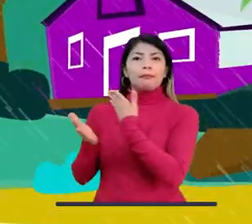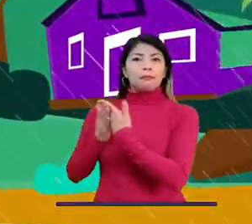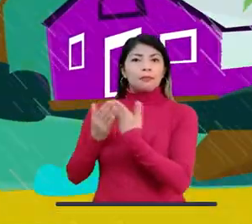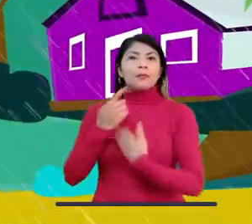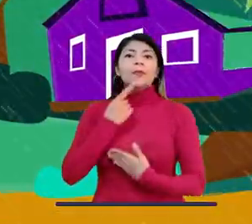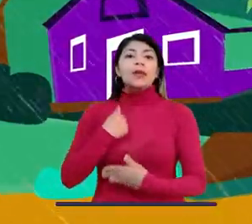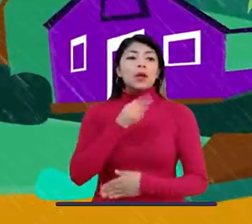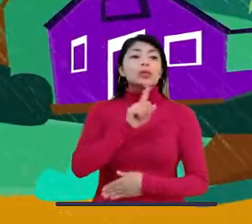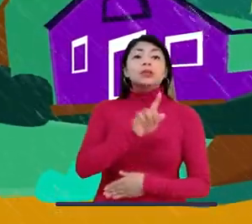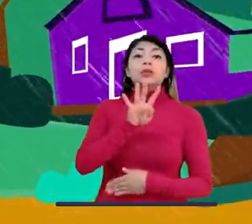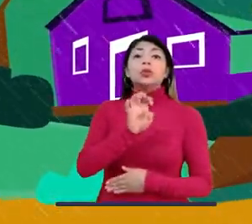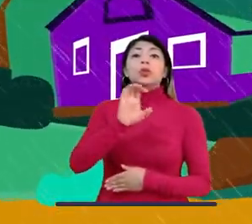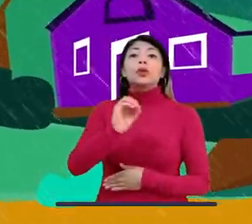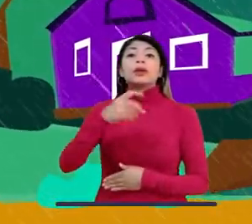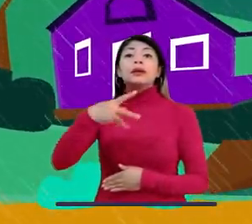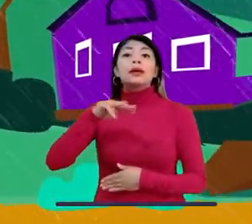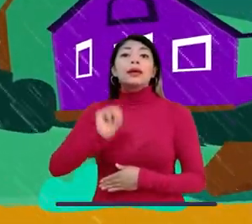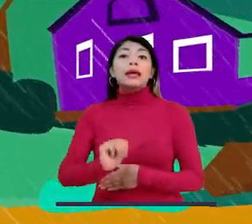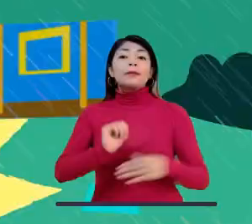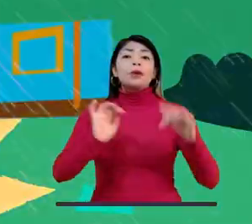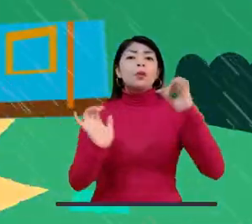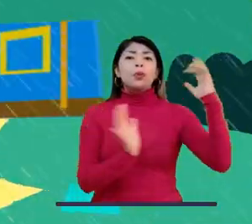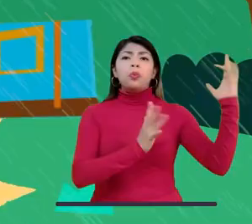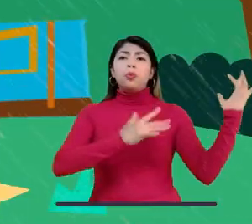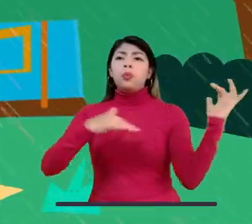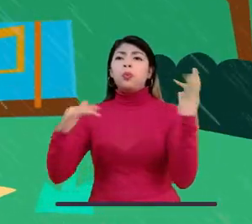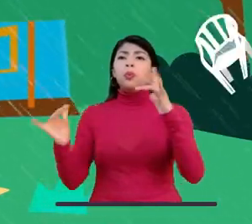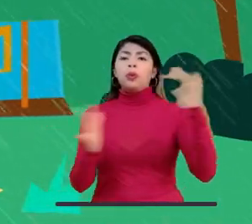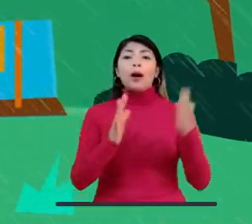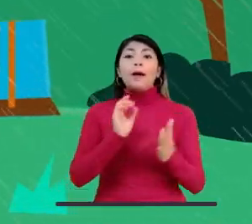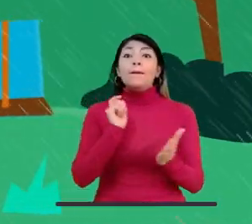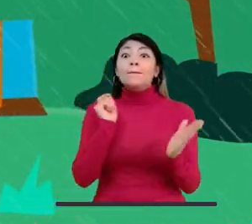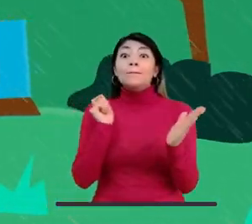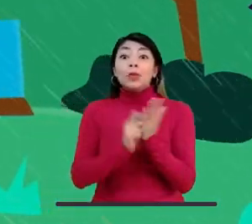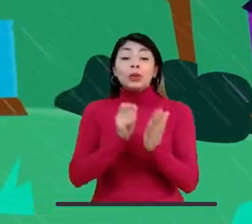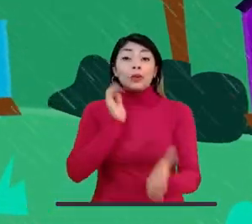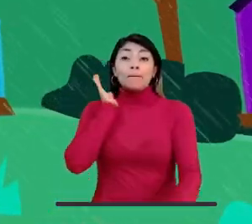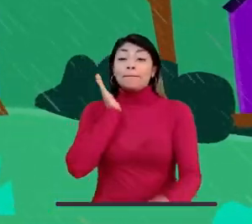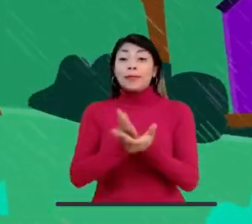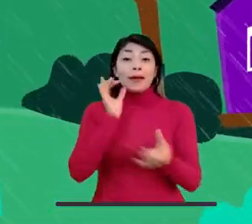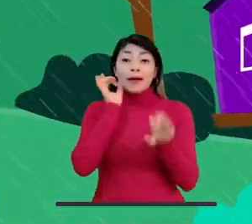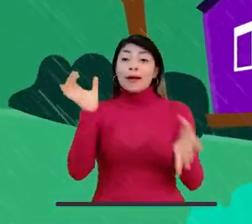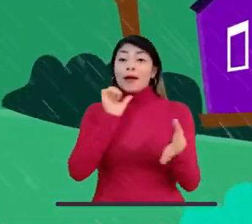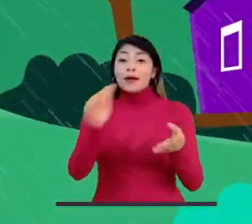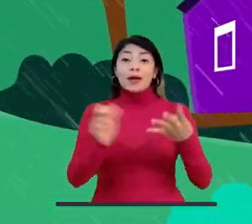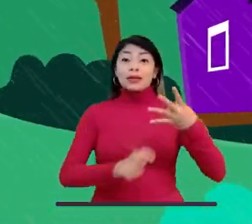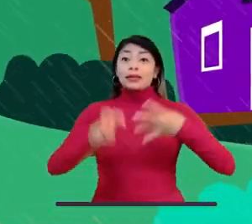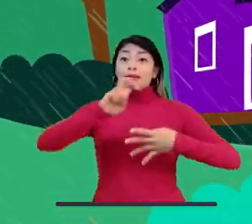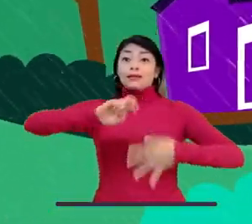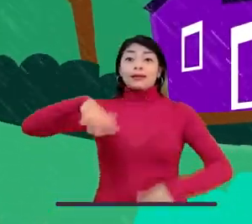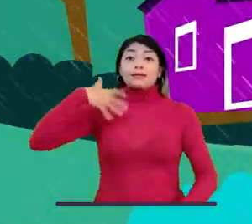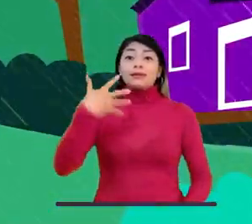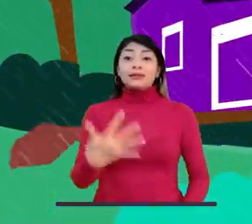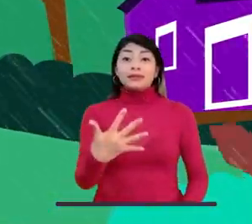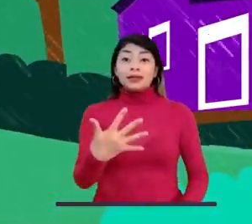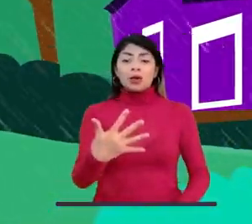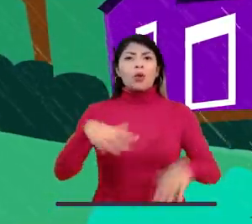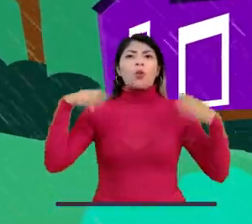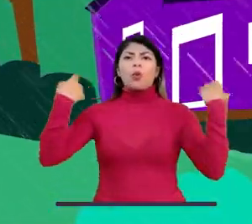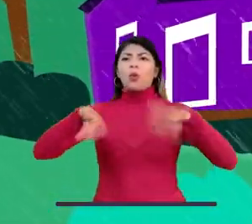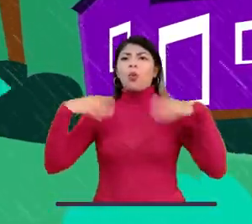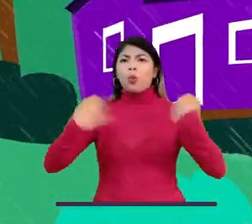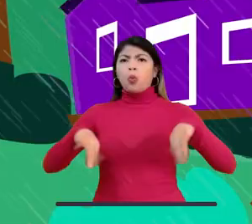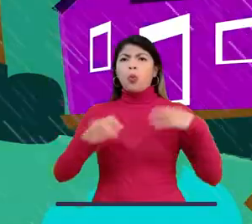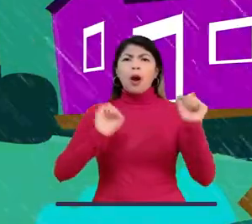Dijeron que vendrían vientos de 190 kilómetros por hora. Pero Iota se convirtió en un huracán categoría